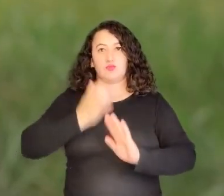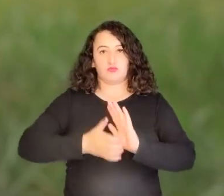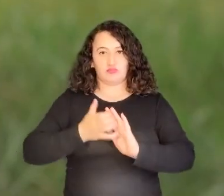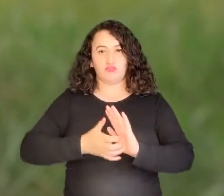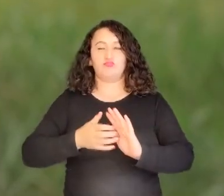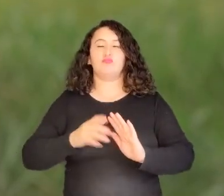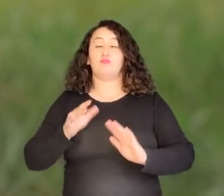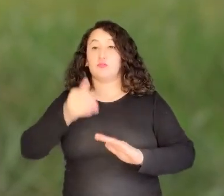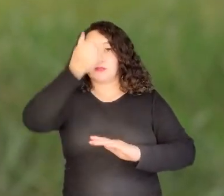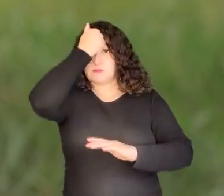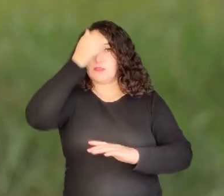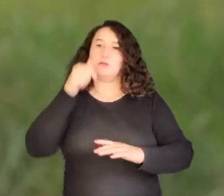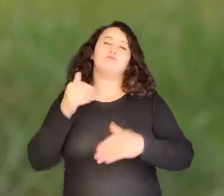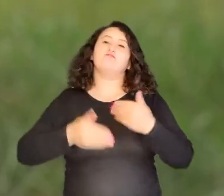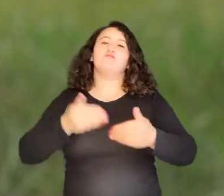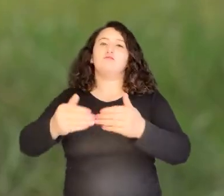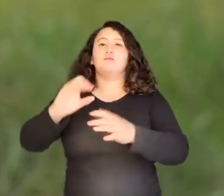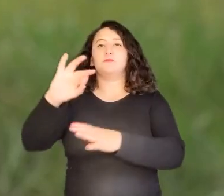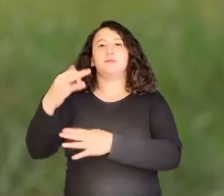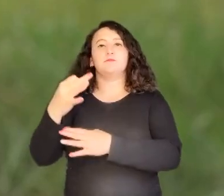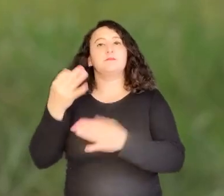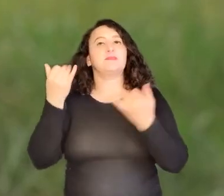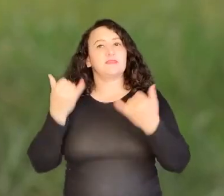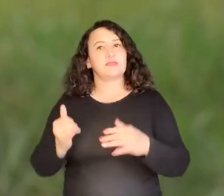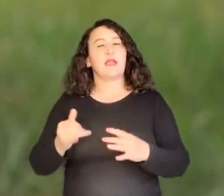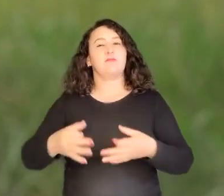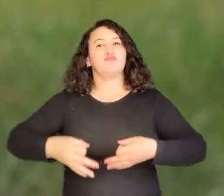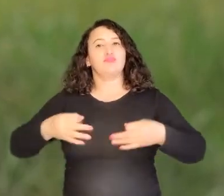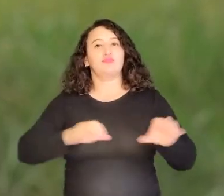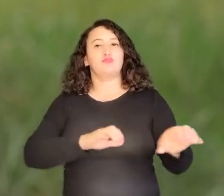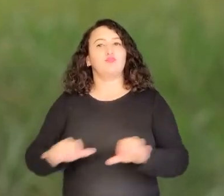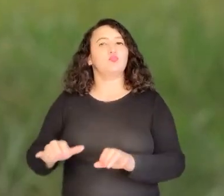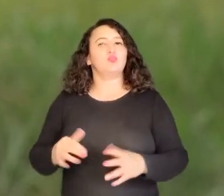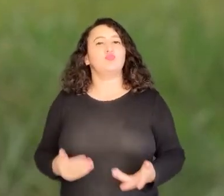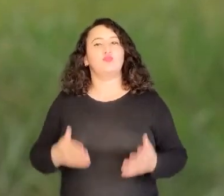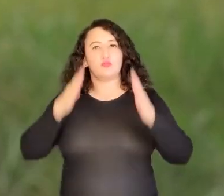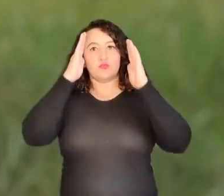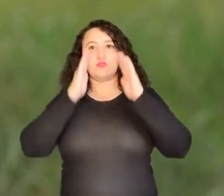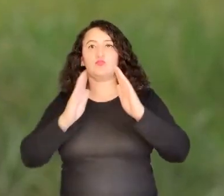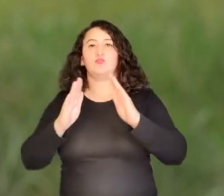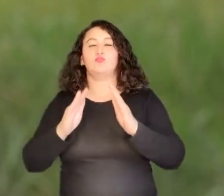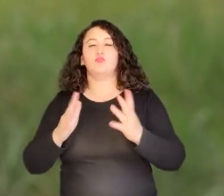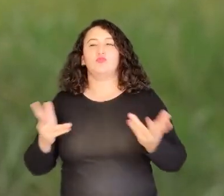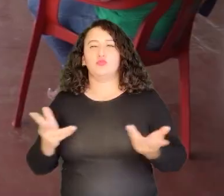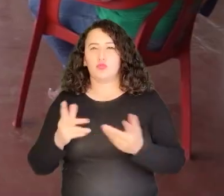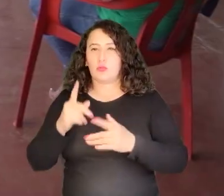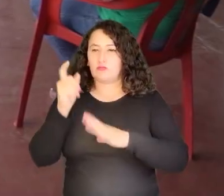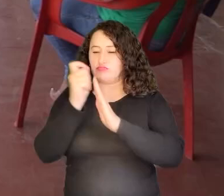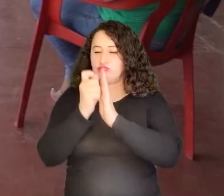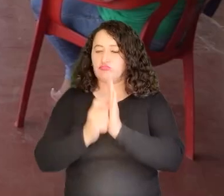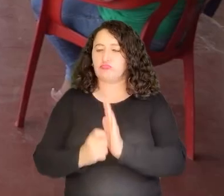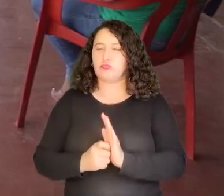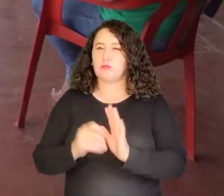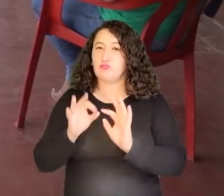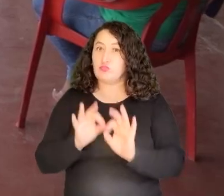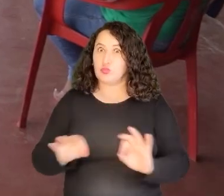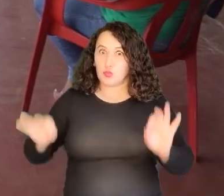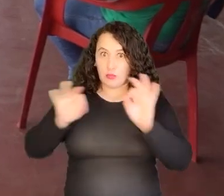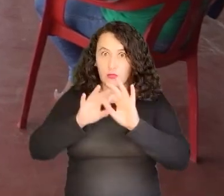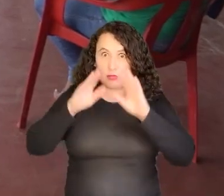momento nos encontramos en la tercera fase de intervención, donde hacemos la atención a los puntos críticos que